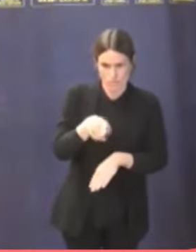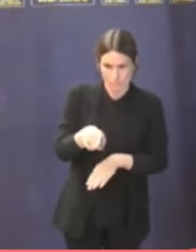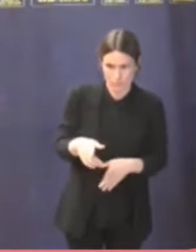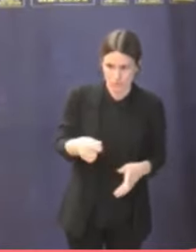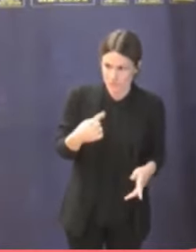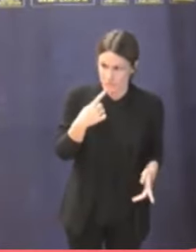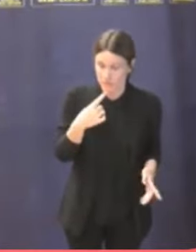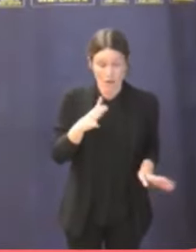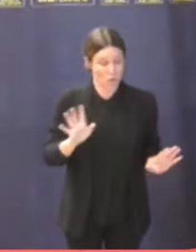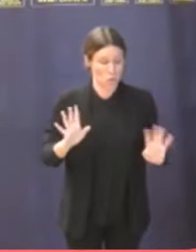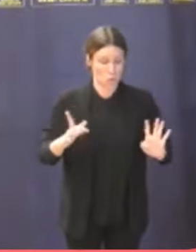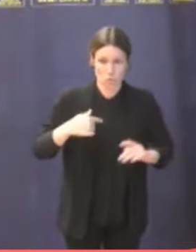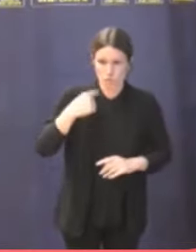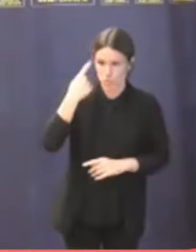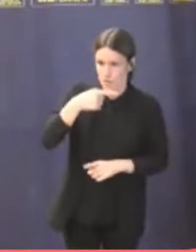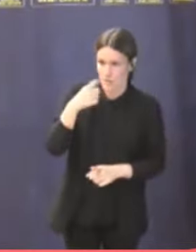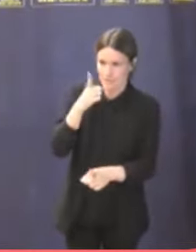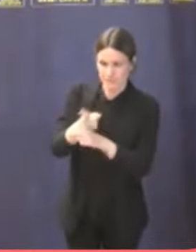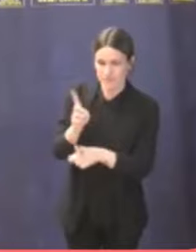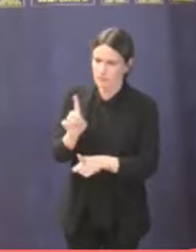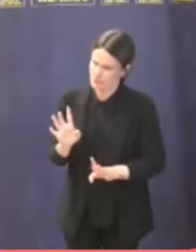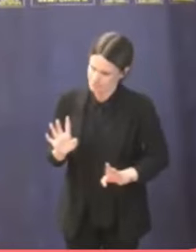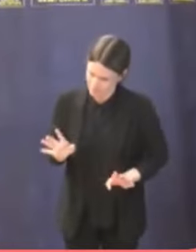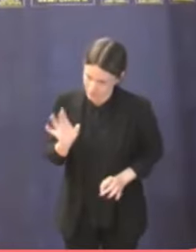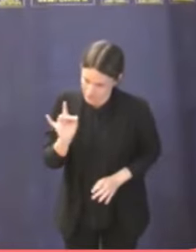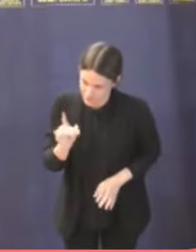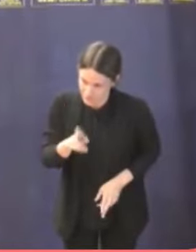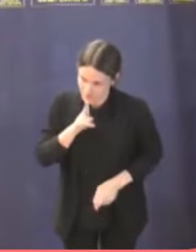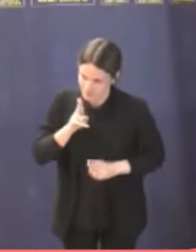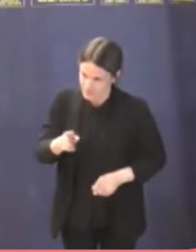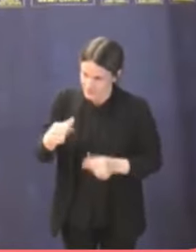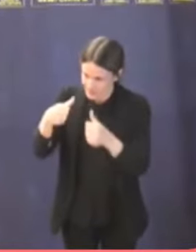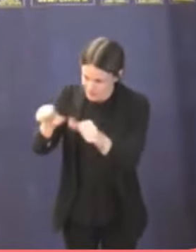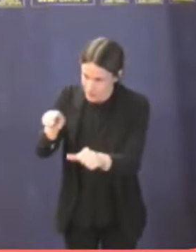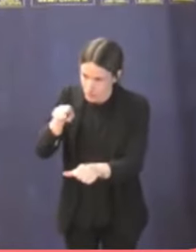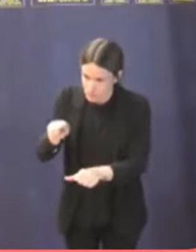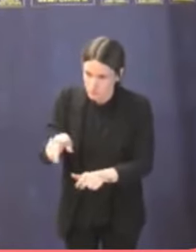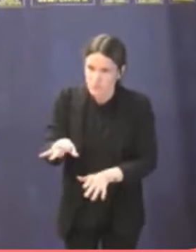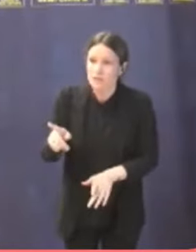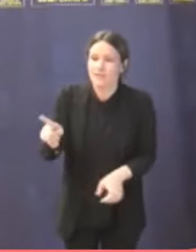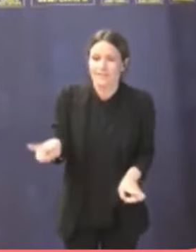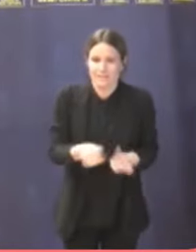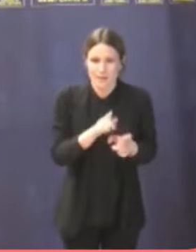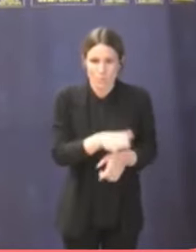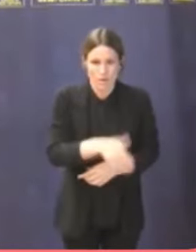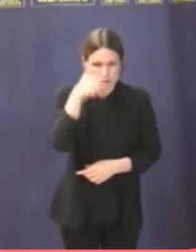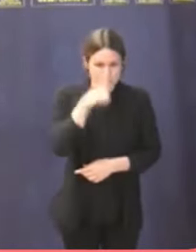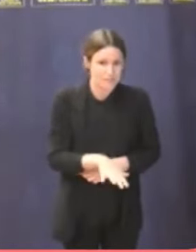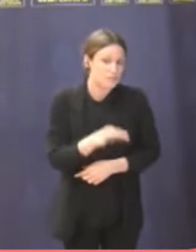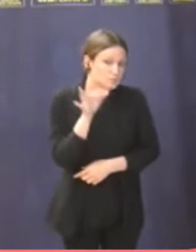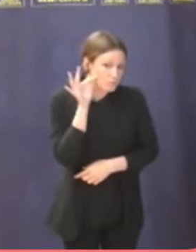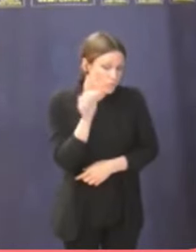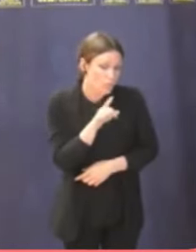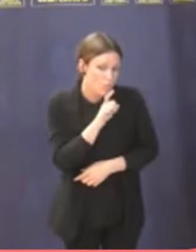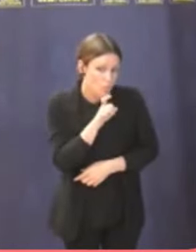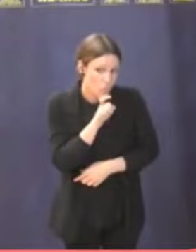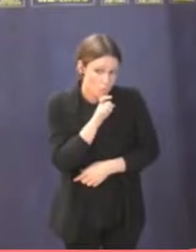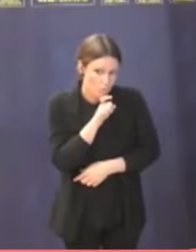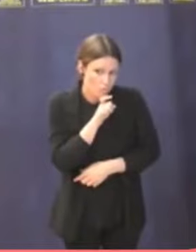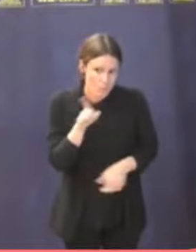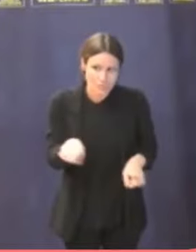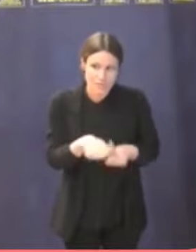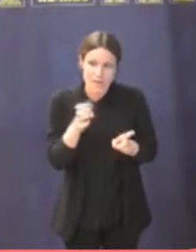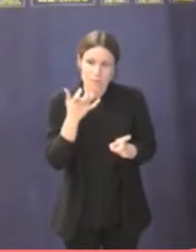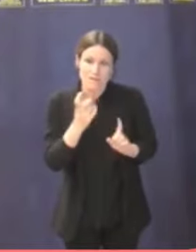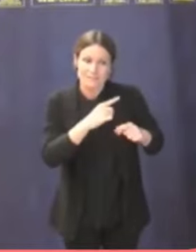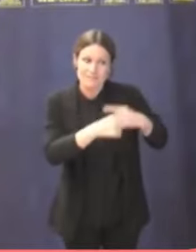decir que usted no es racista? Llamemos a las cosas por su nombre. A usted no le importa el bienestar de estos niños y niñas. A usted no le importa si vuelven con su